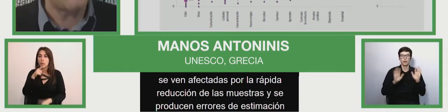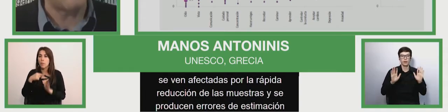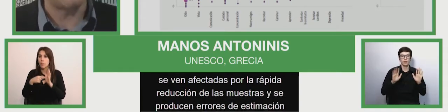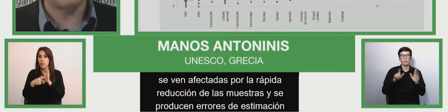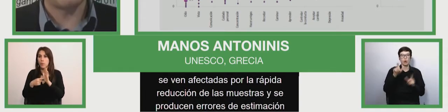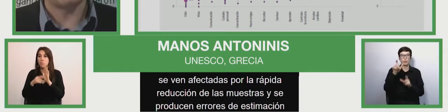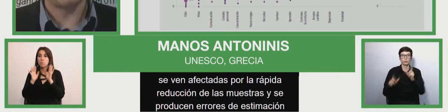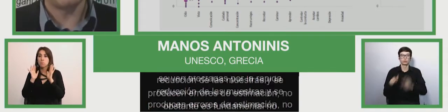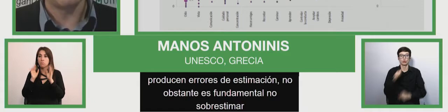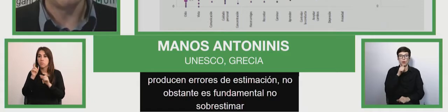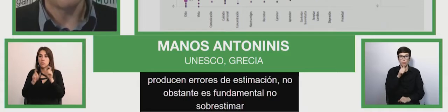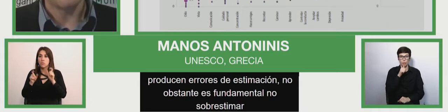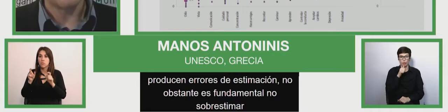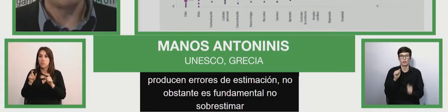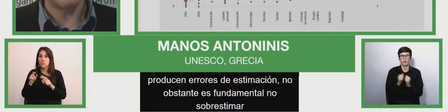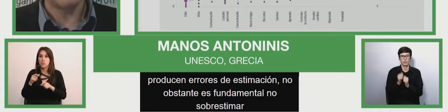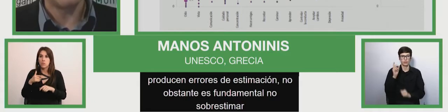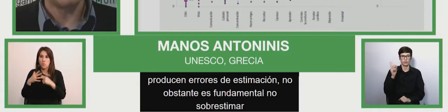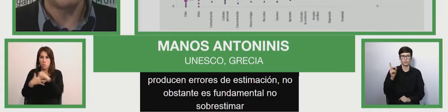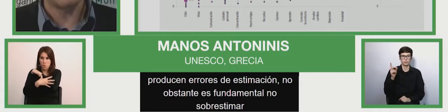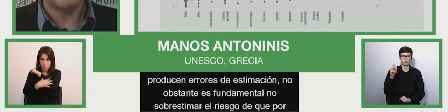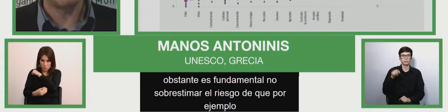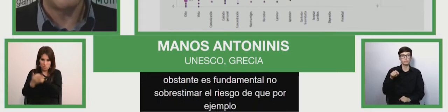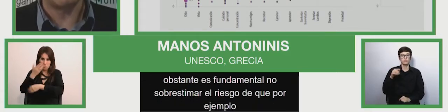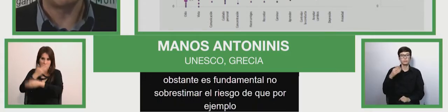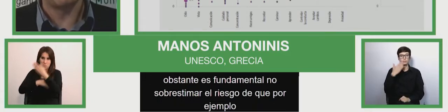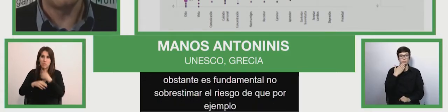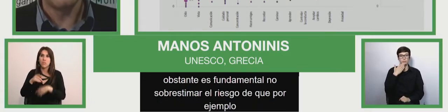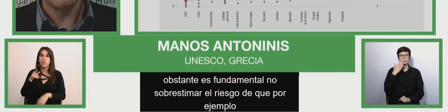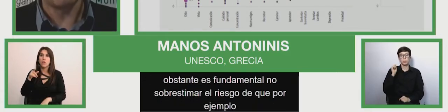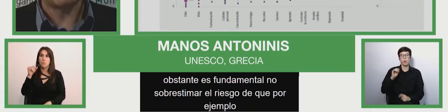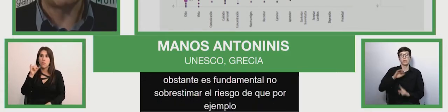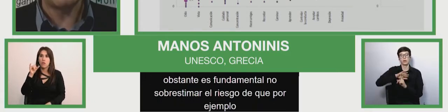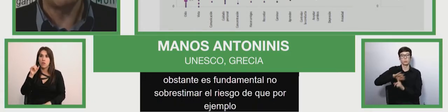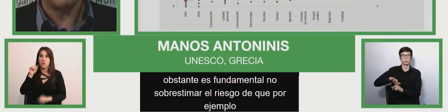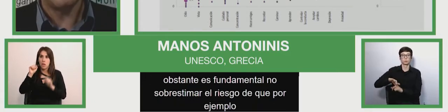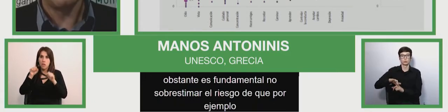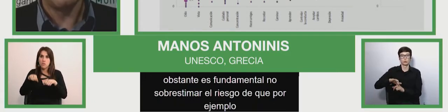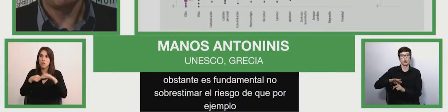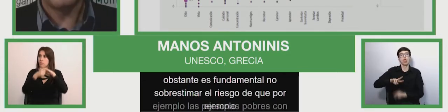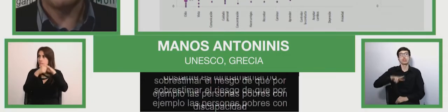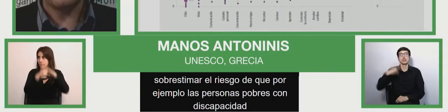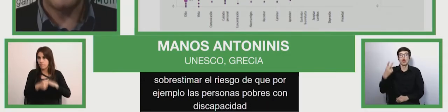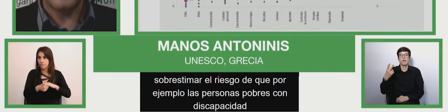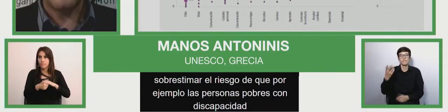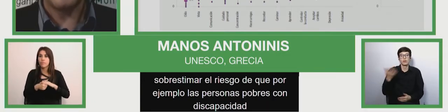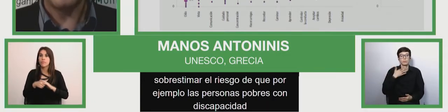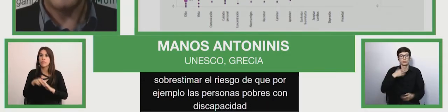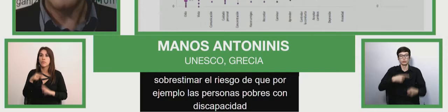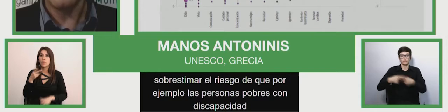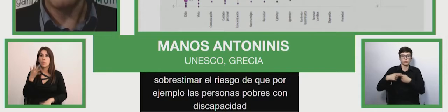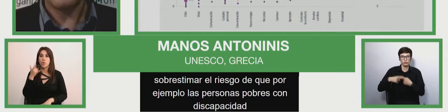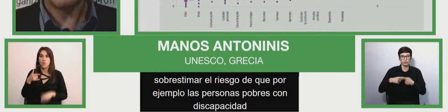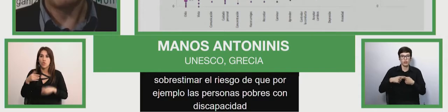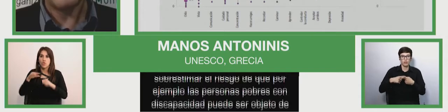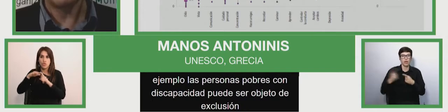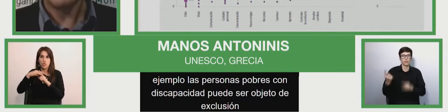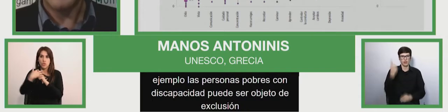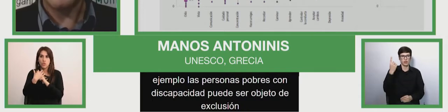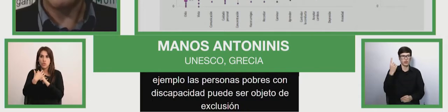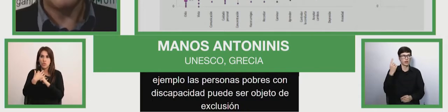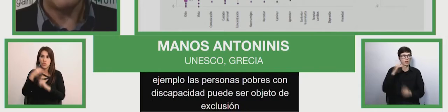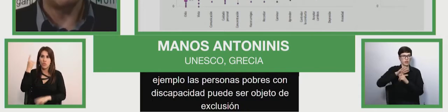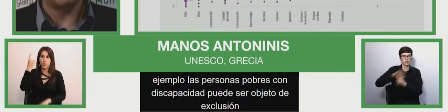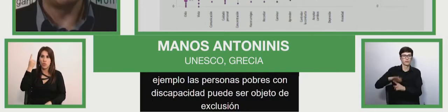pobres con discapacidad puedan ser objeto de exclusión por partida doble, por la sociedad en general, pero también